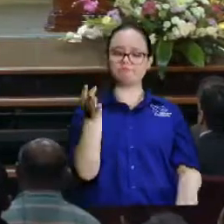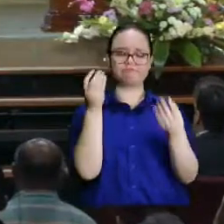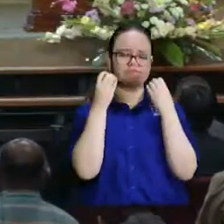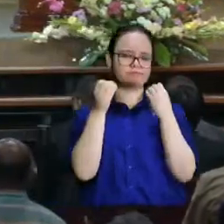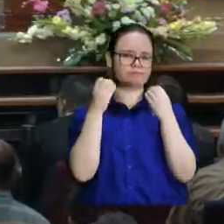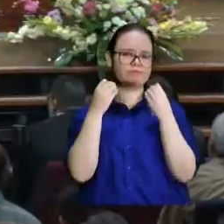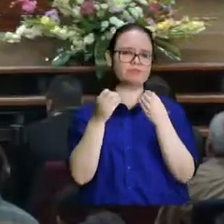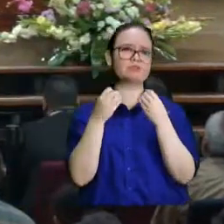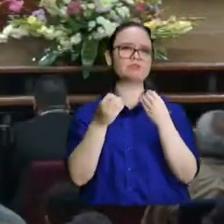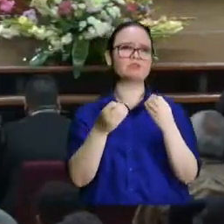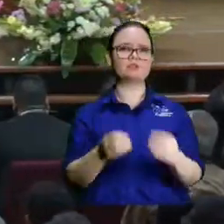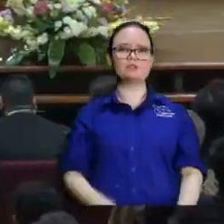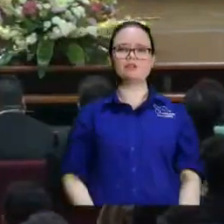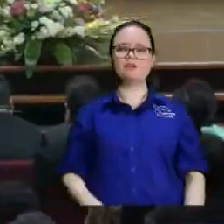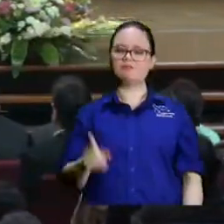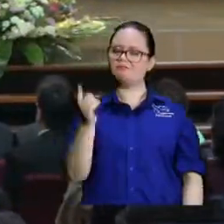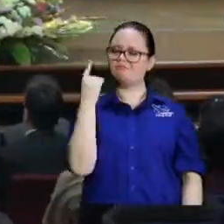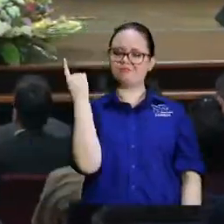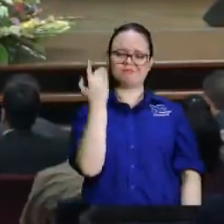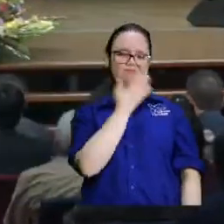y ni su mujer le cree